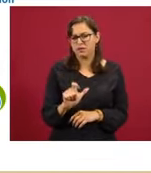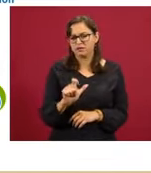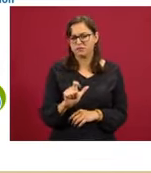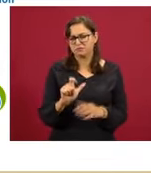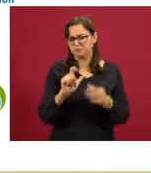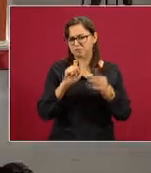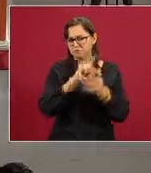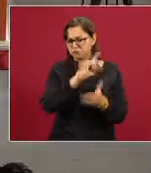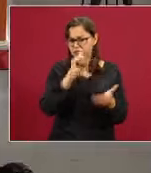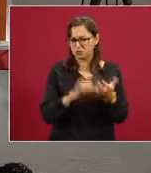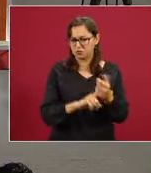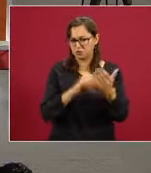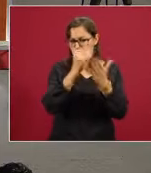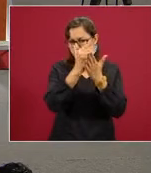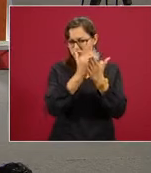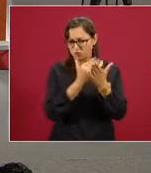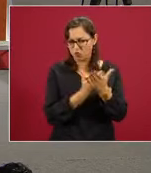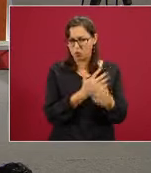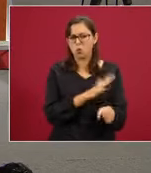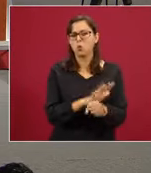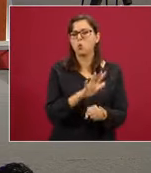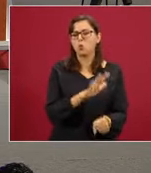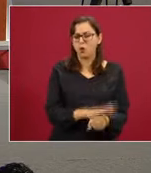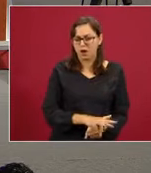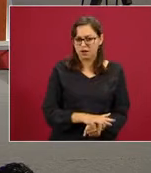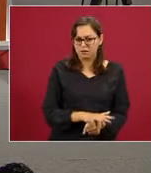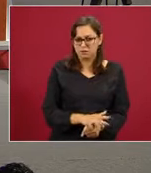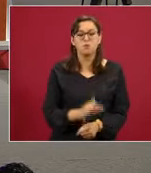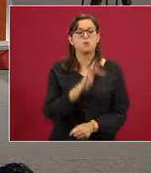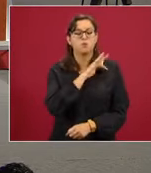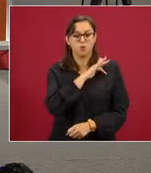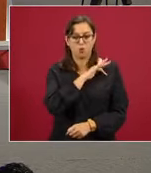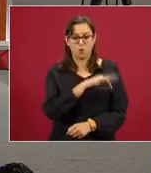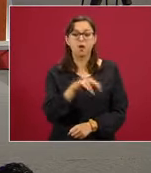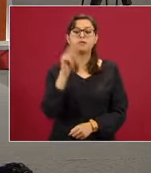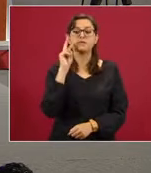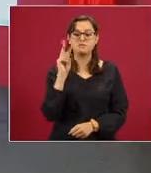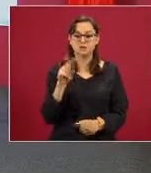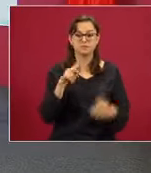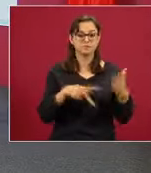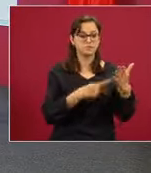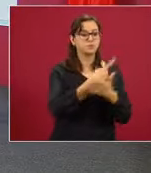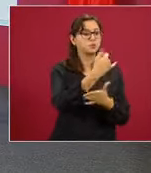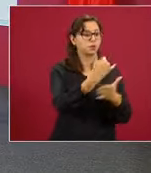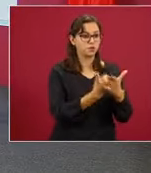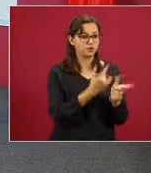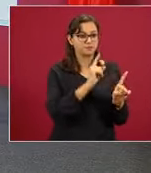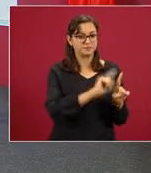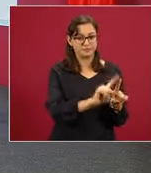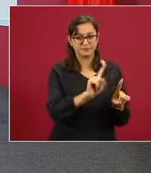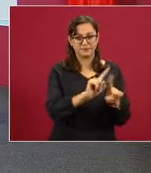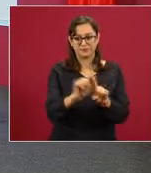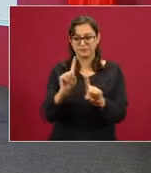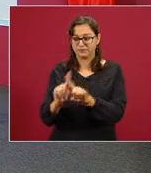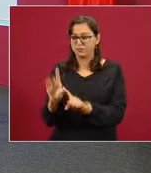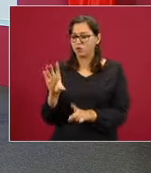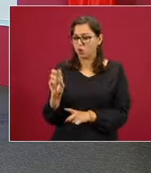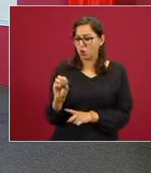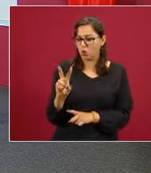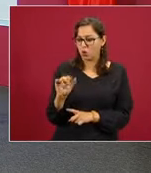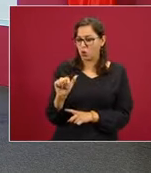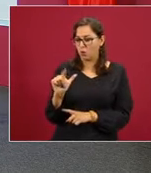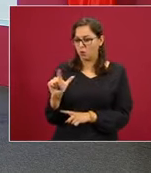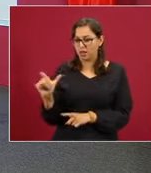Bueno, ahí ustedes van a ver en este momento cuáles son los proyectos que está respaldando o